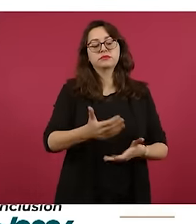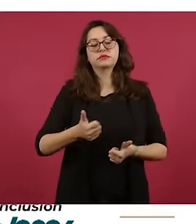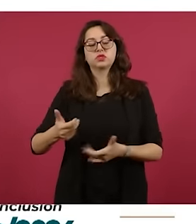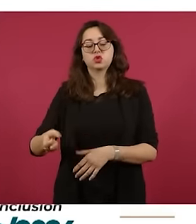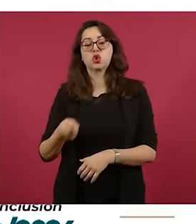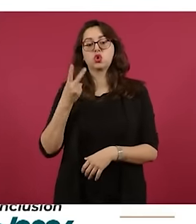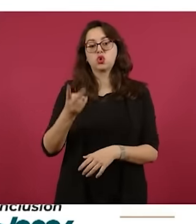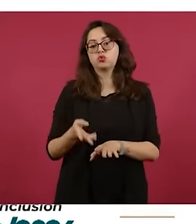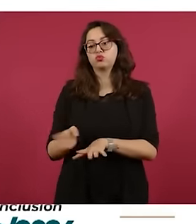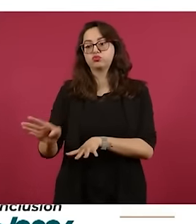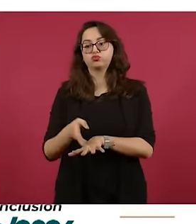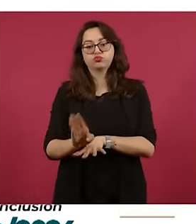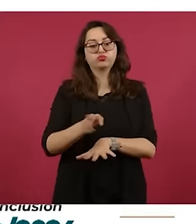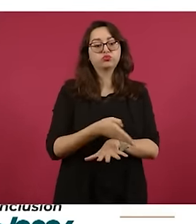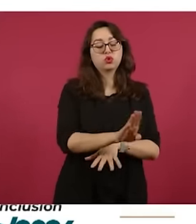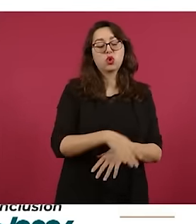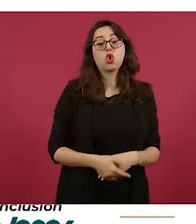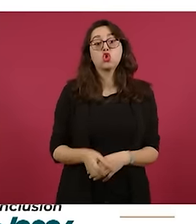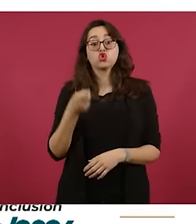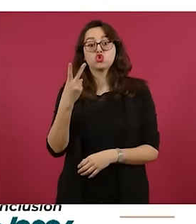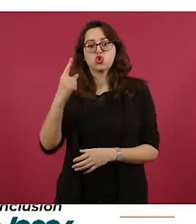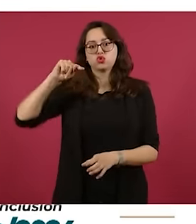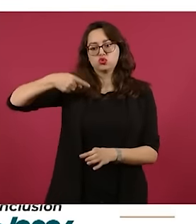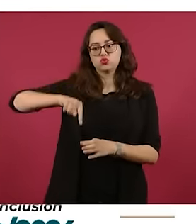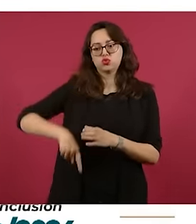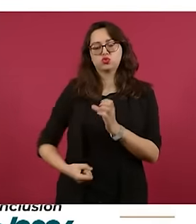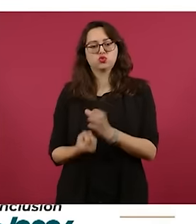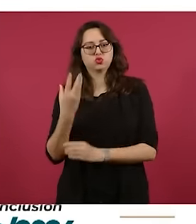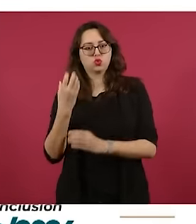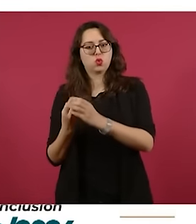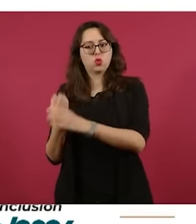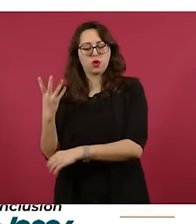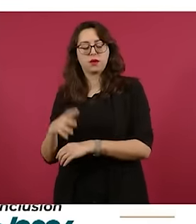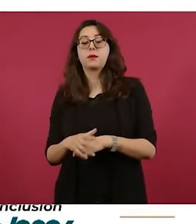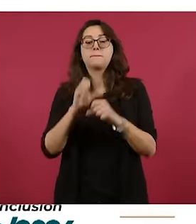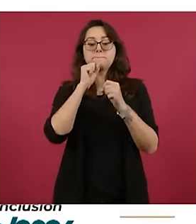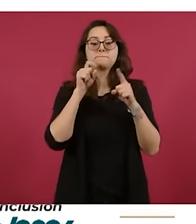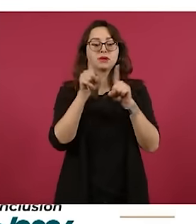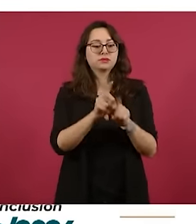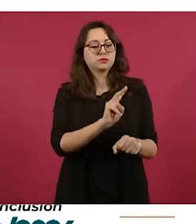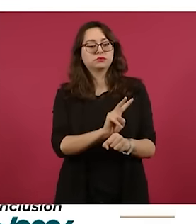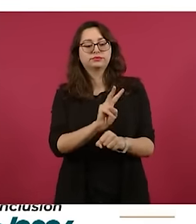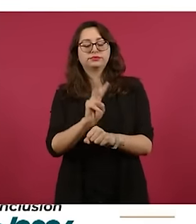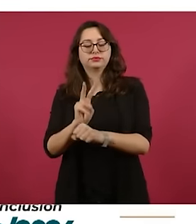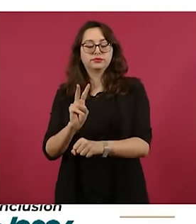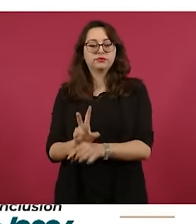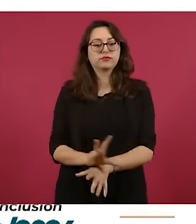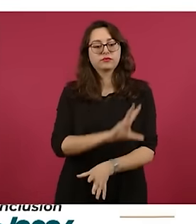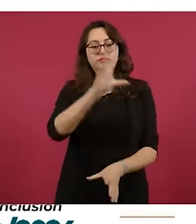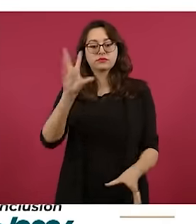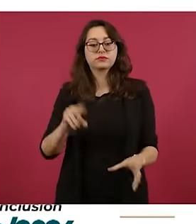de régimen. Dos pozos nuevos, como decíamos, y telemetría para la operación y control del sistema.